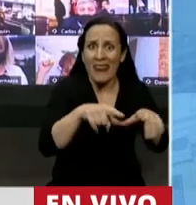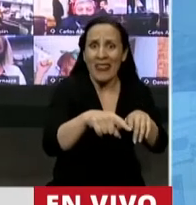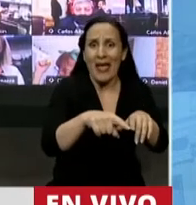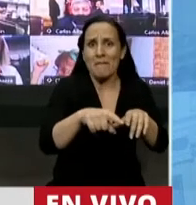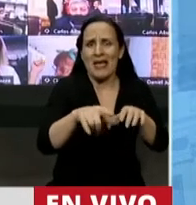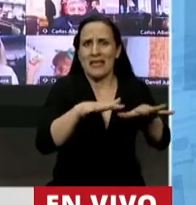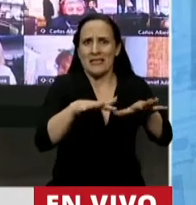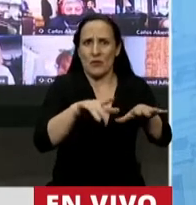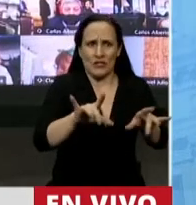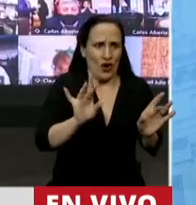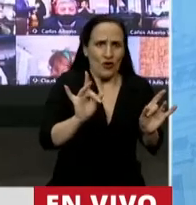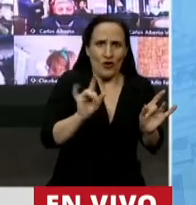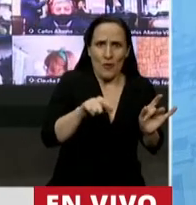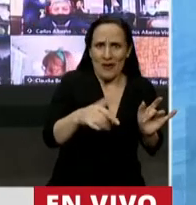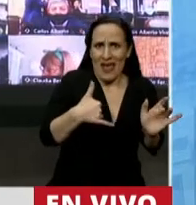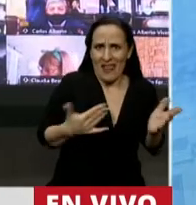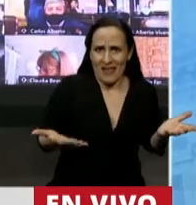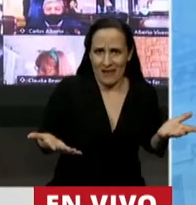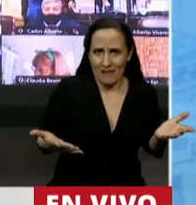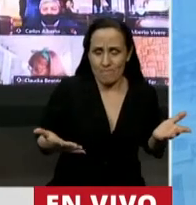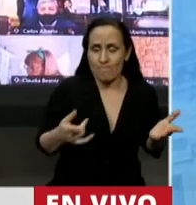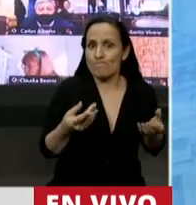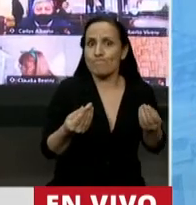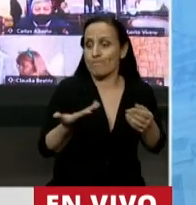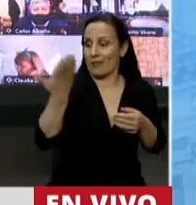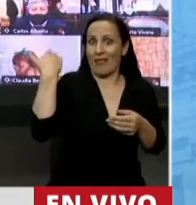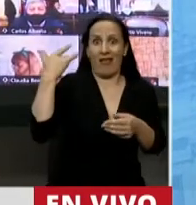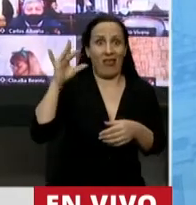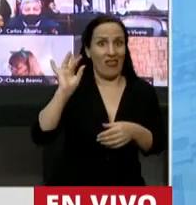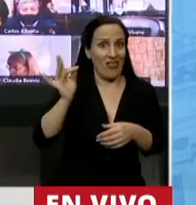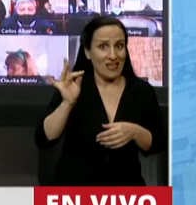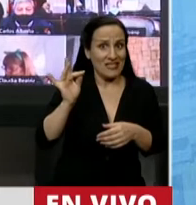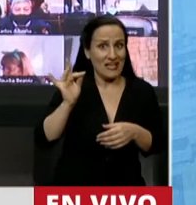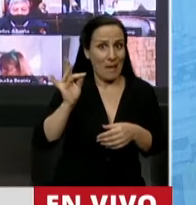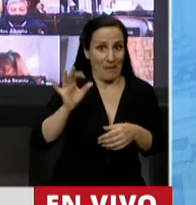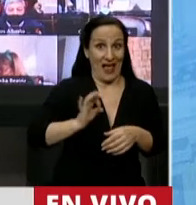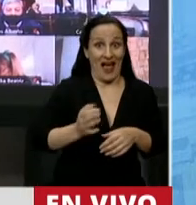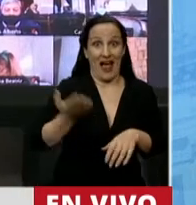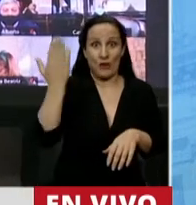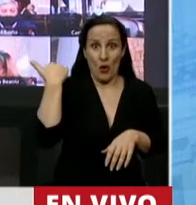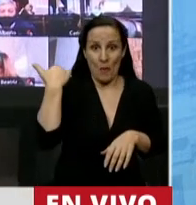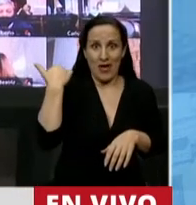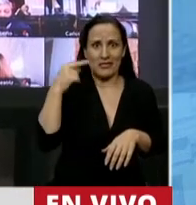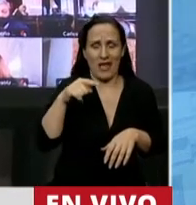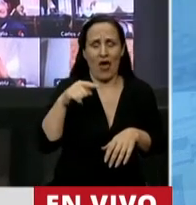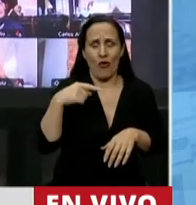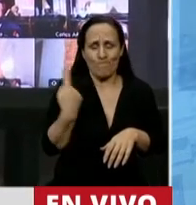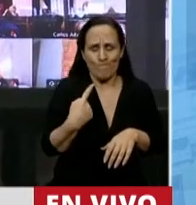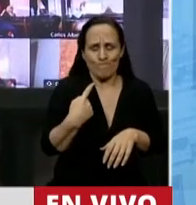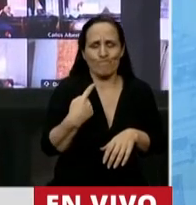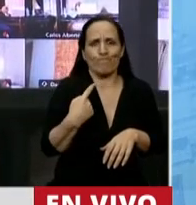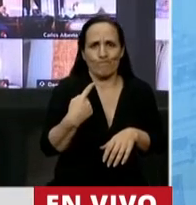circunstancia muy difícil cuando nosotros en diciembre del año pasado tuvimos que sancionar